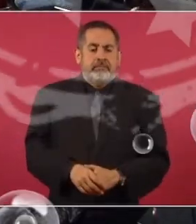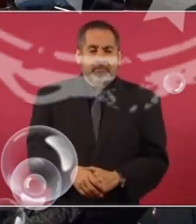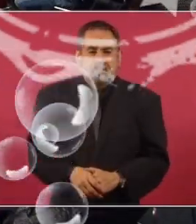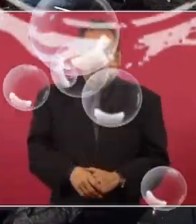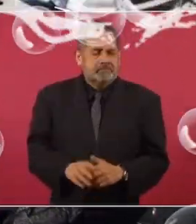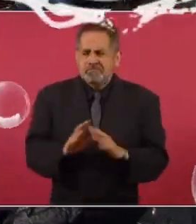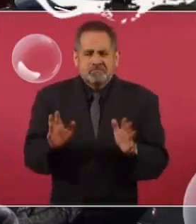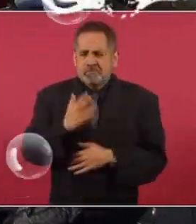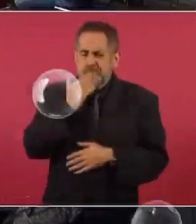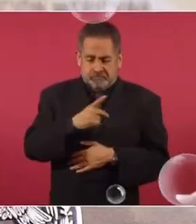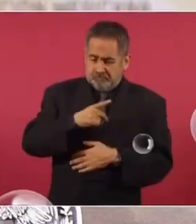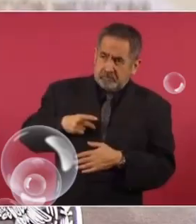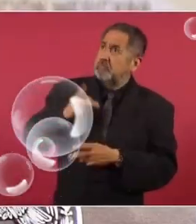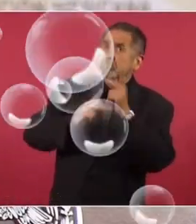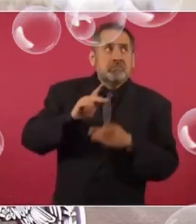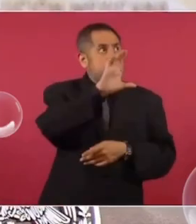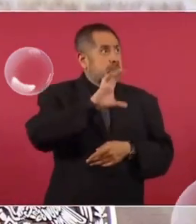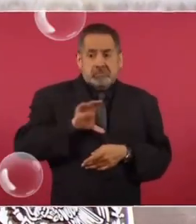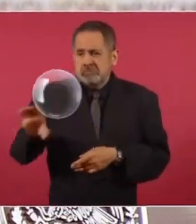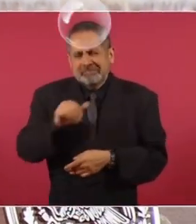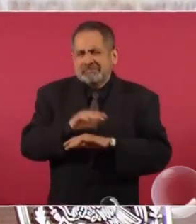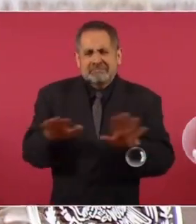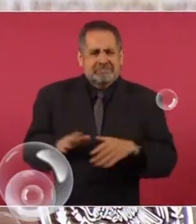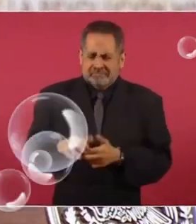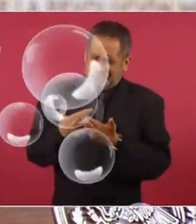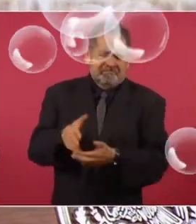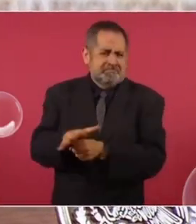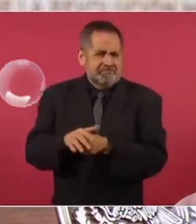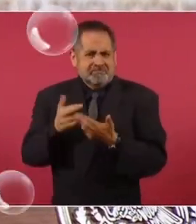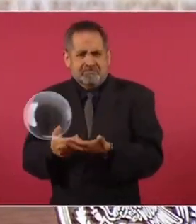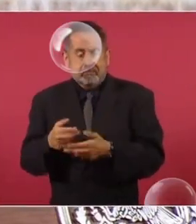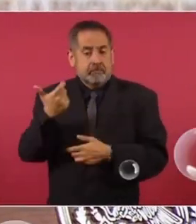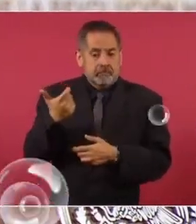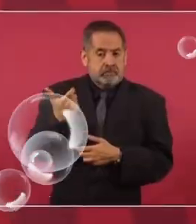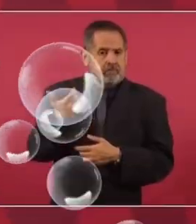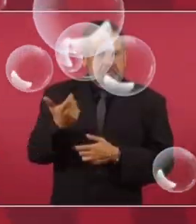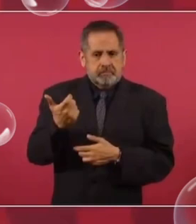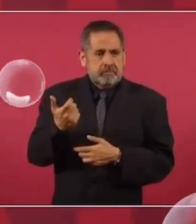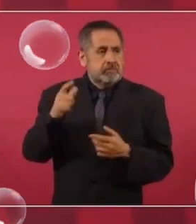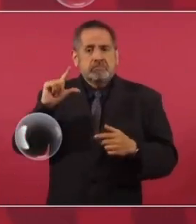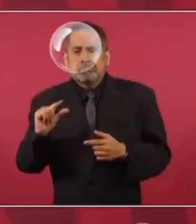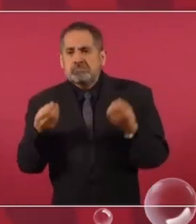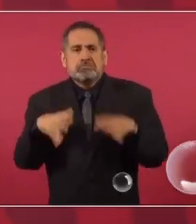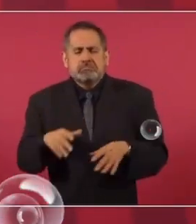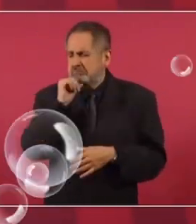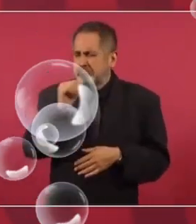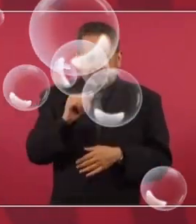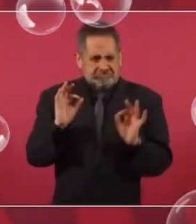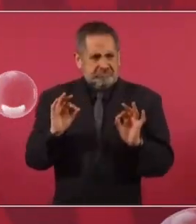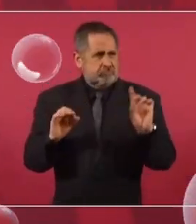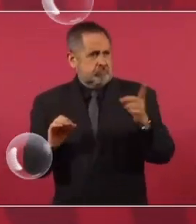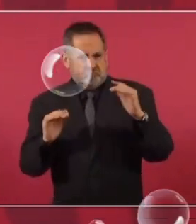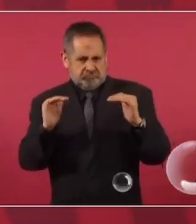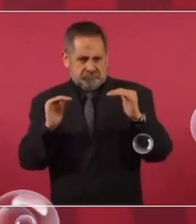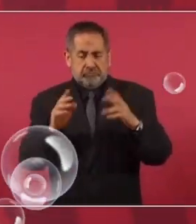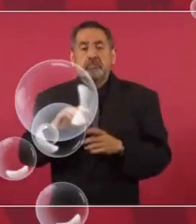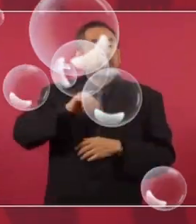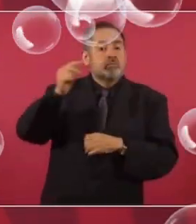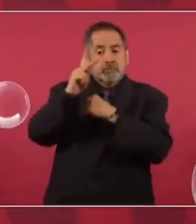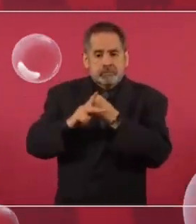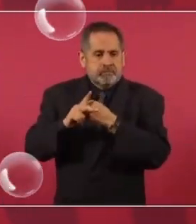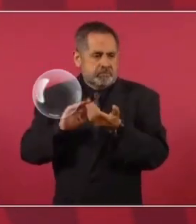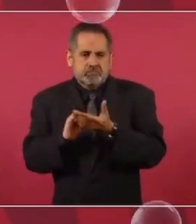No hay deuda adicional. Si estamos bien en las finanzas, si el peso no se ha devaluado, si está llegando inversión extranjera,